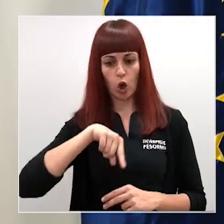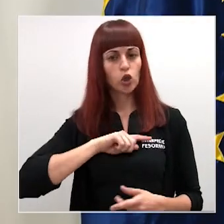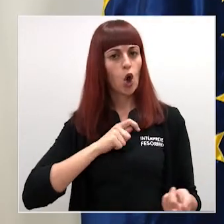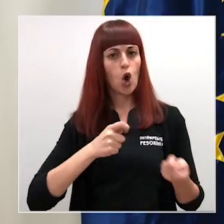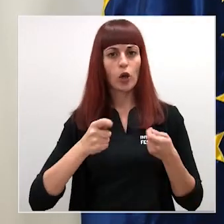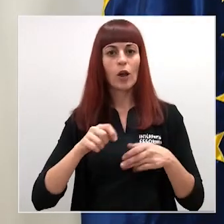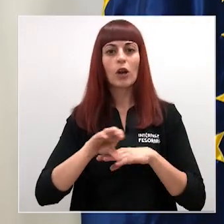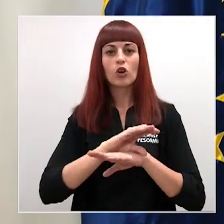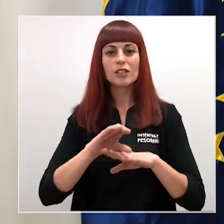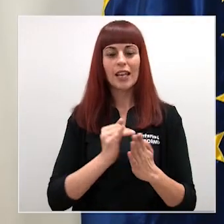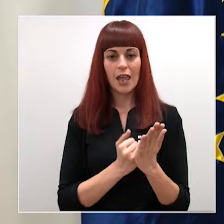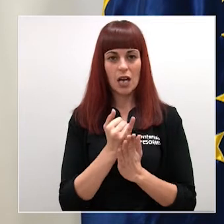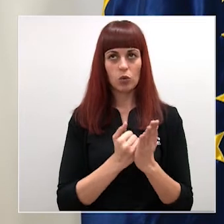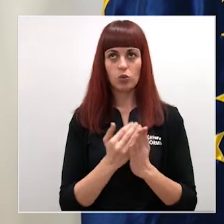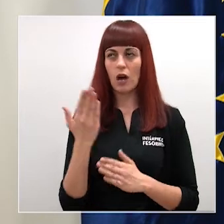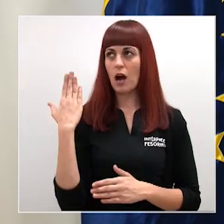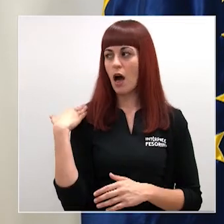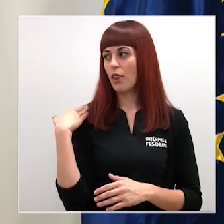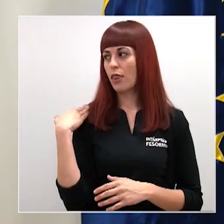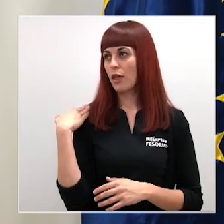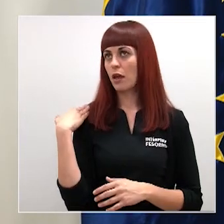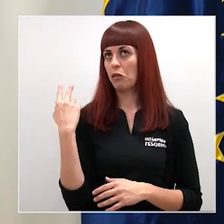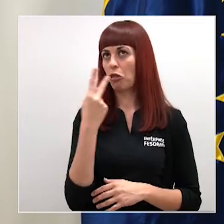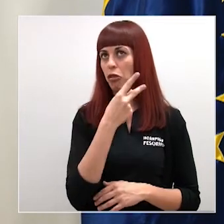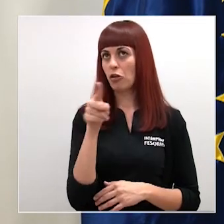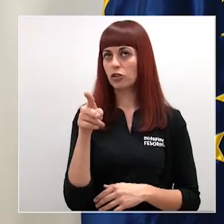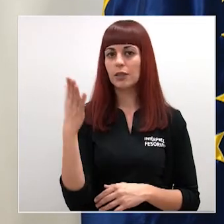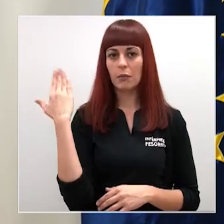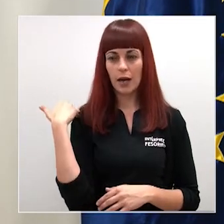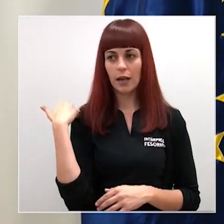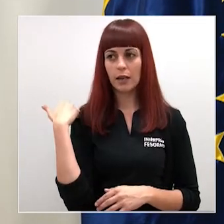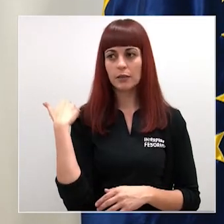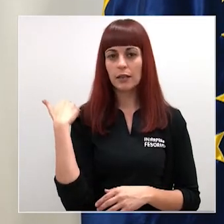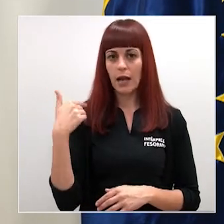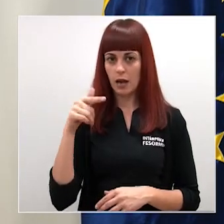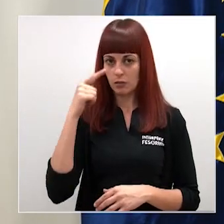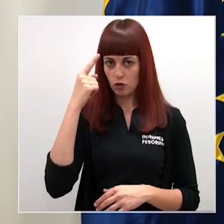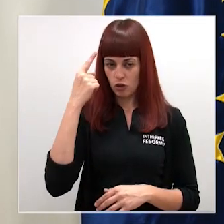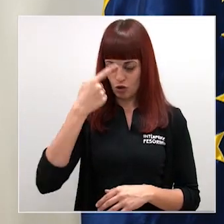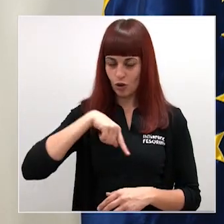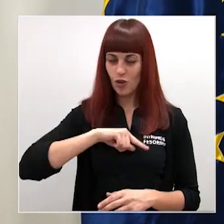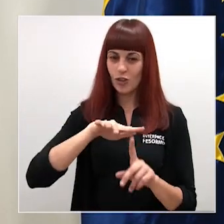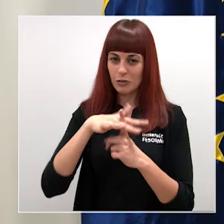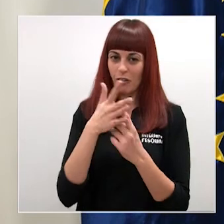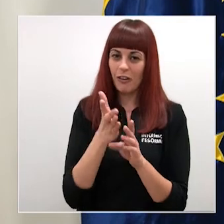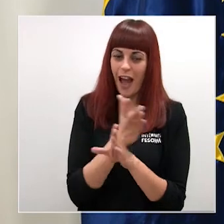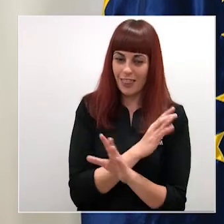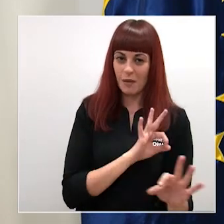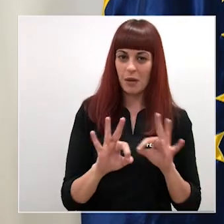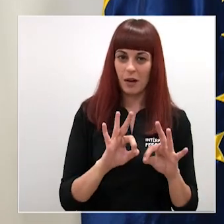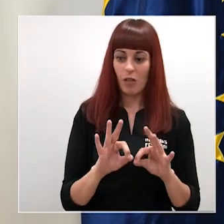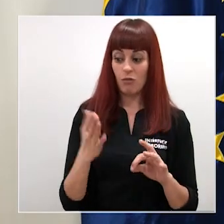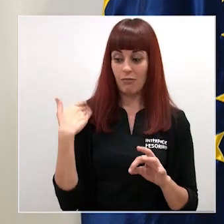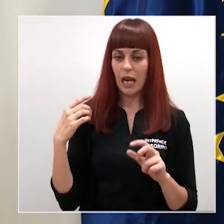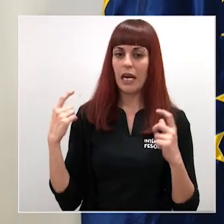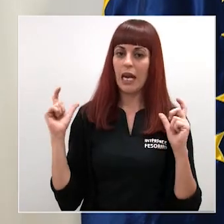con la consejería de agricultura hace yo creo que en torno a dos semanas ya nos anticipamos esta situación y estuvimos reuniéndonos